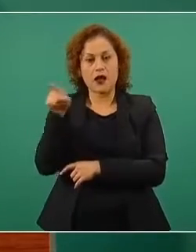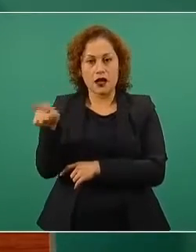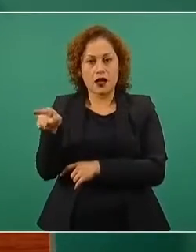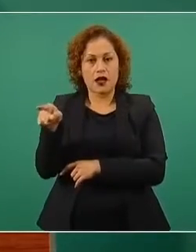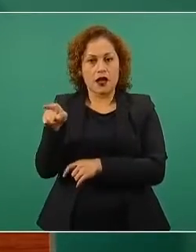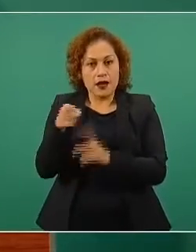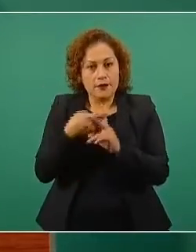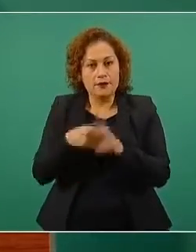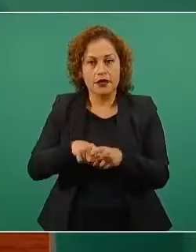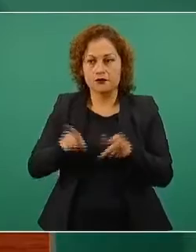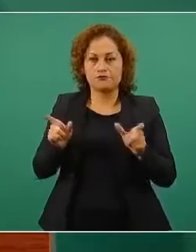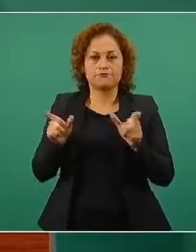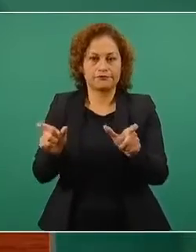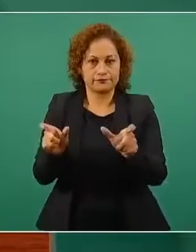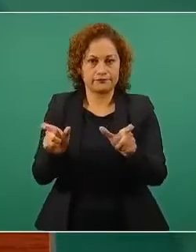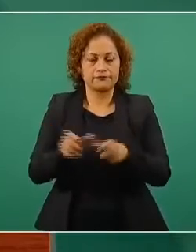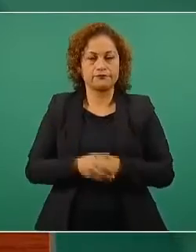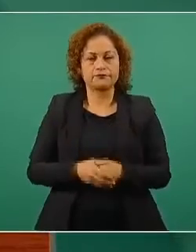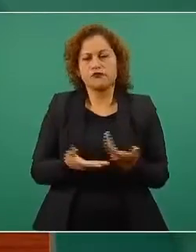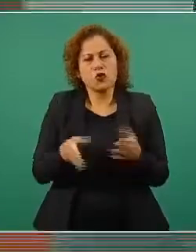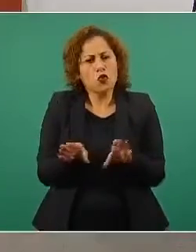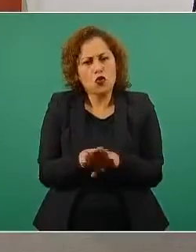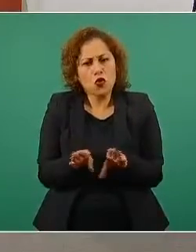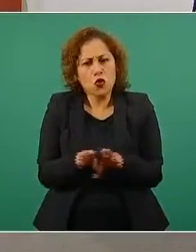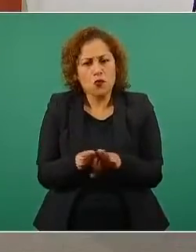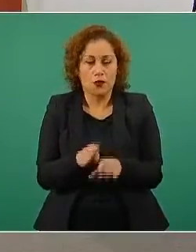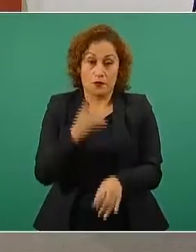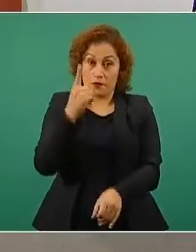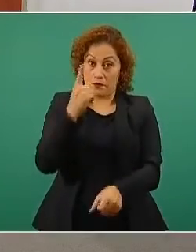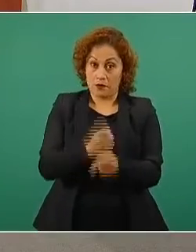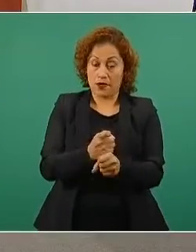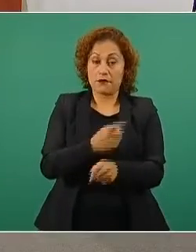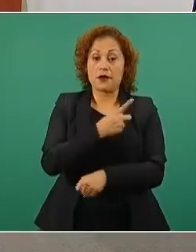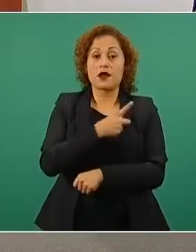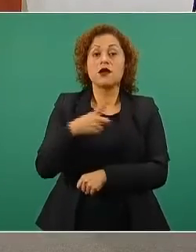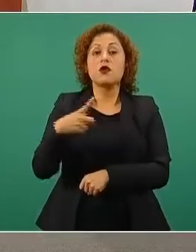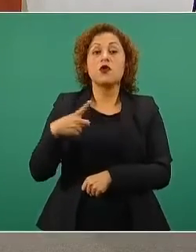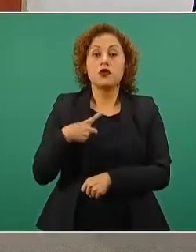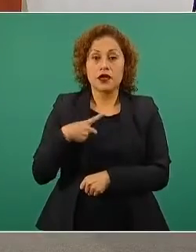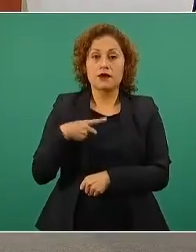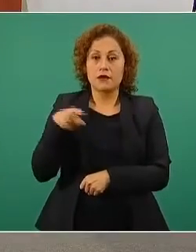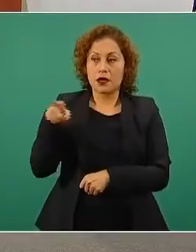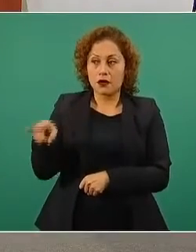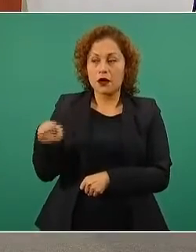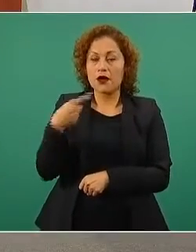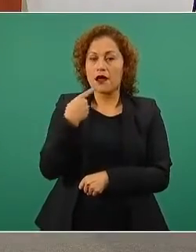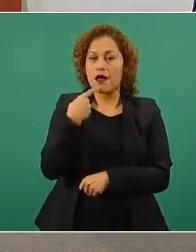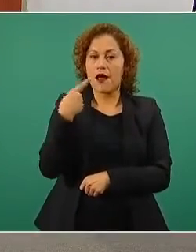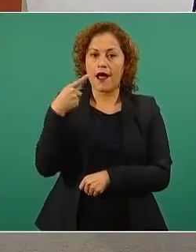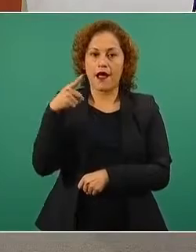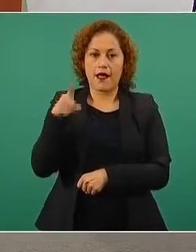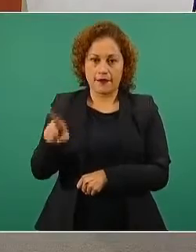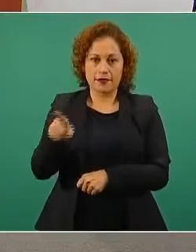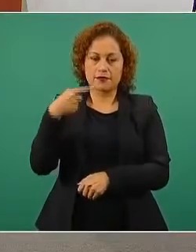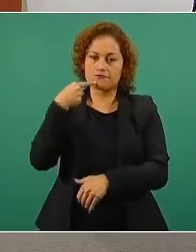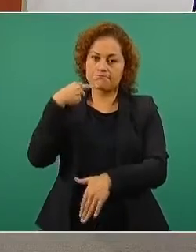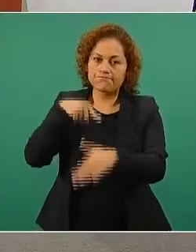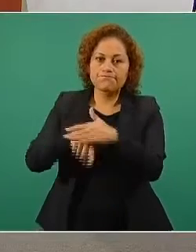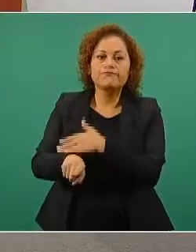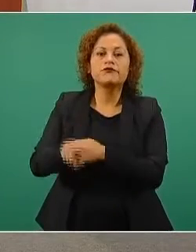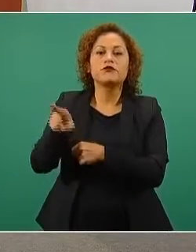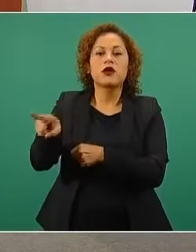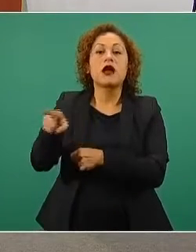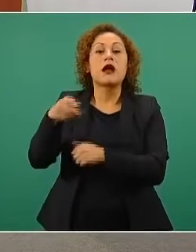El primer paso en este proceso es denunciar, avisar a las autoridades para que se realice una